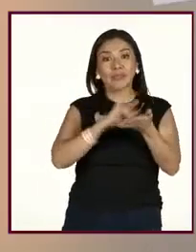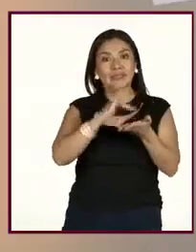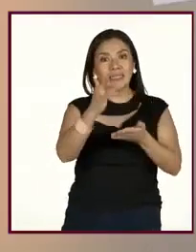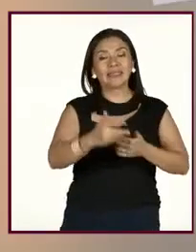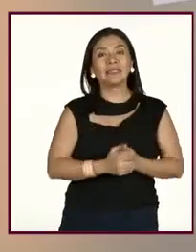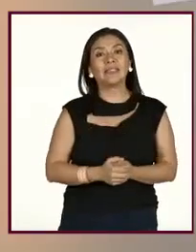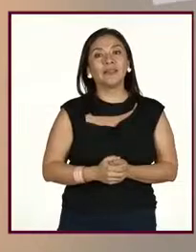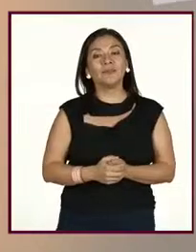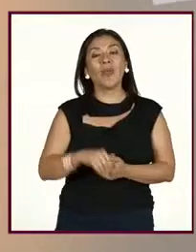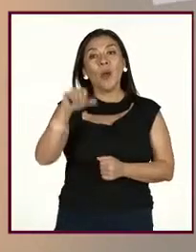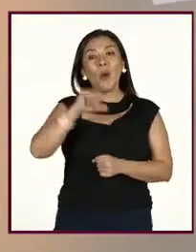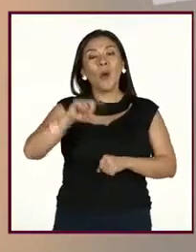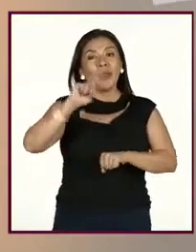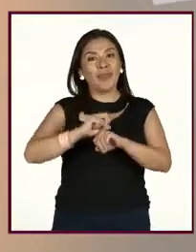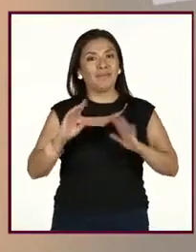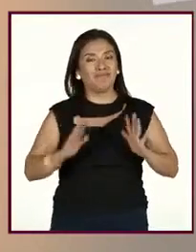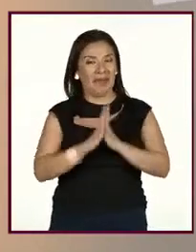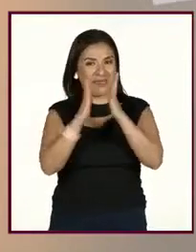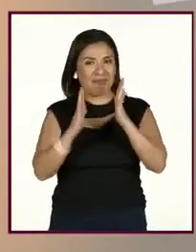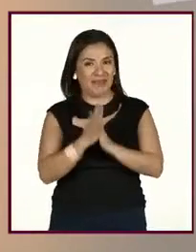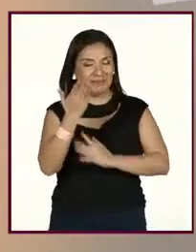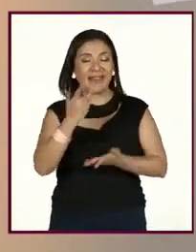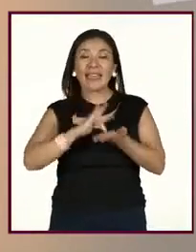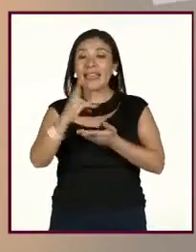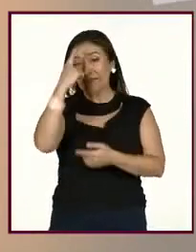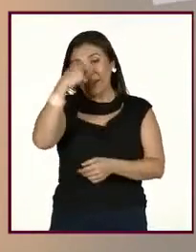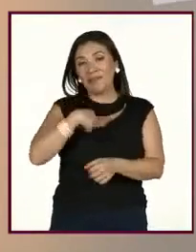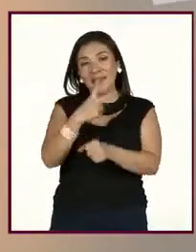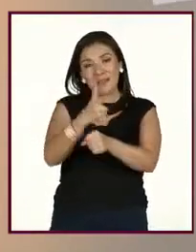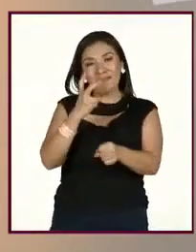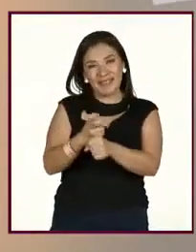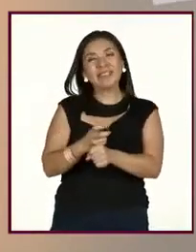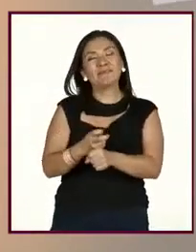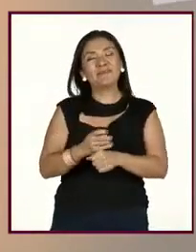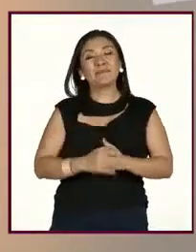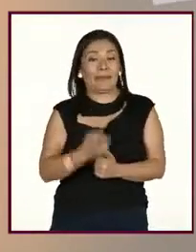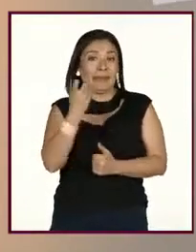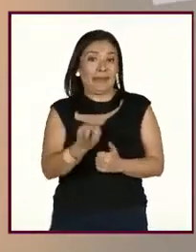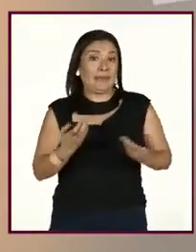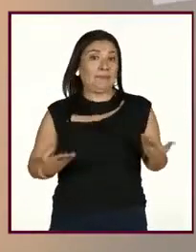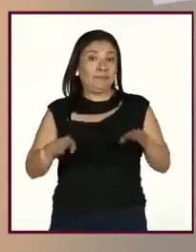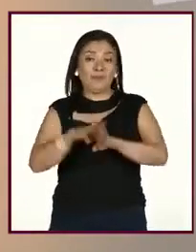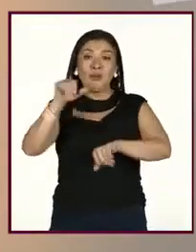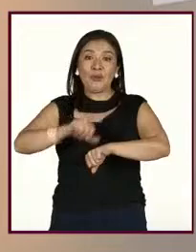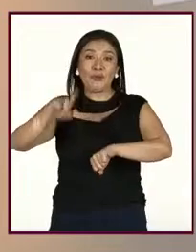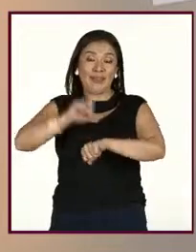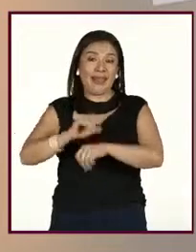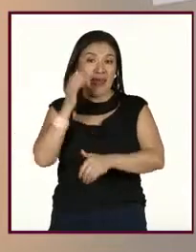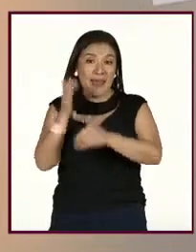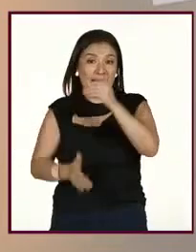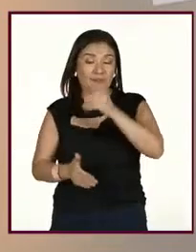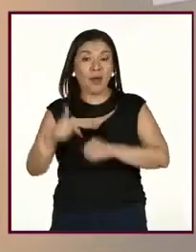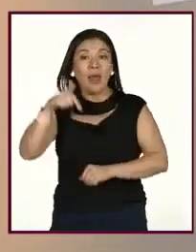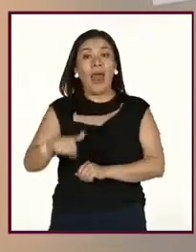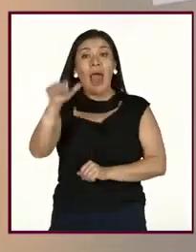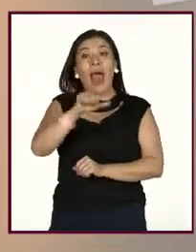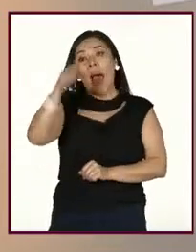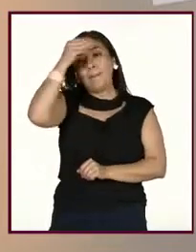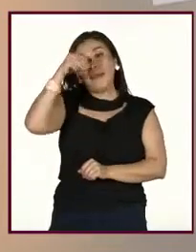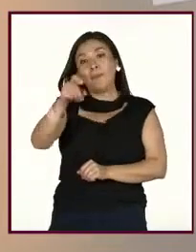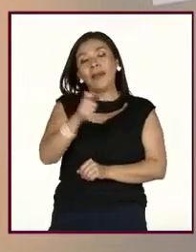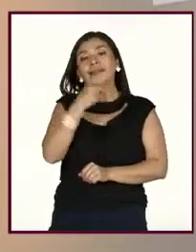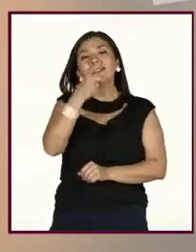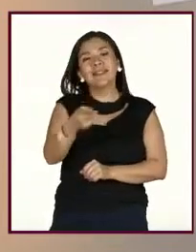por tu participación. Gracias por la invitación. Muchas gracias. Al contrario. Y así llegamos al final de la transmisión. En nombre de AprendemeX